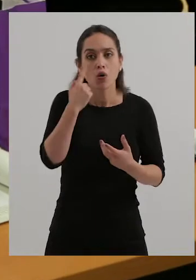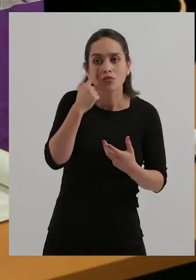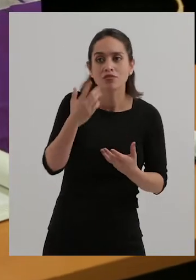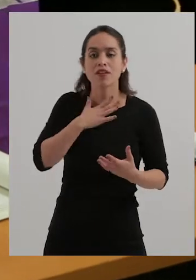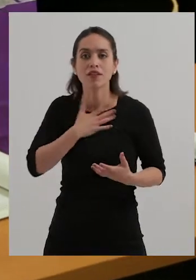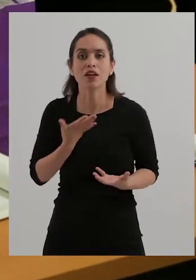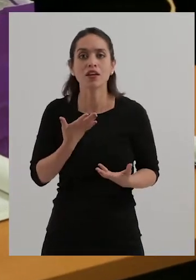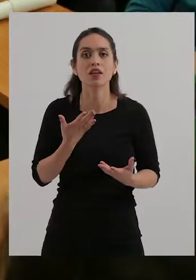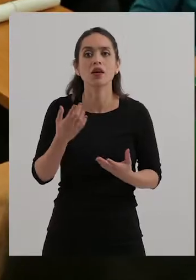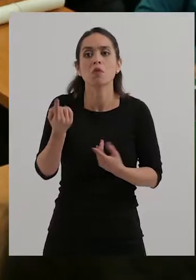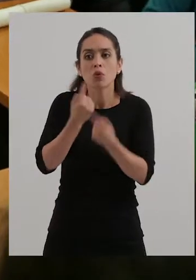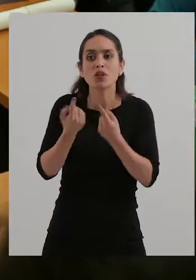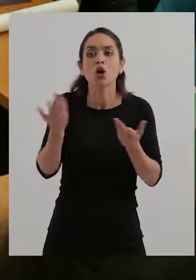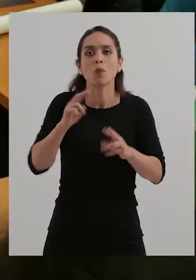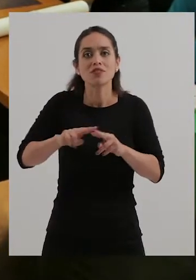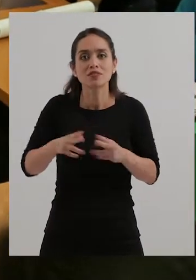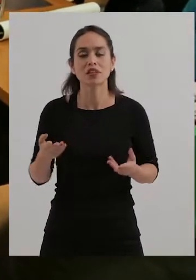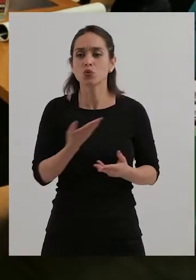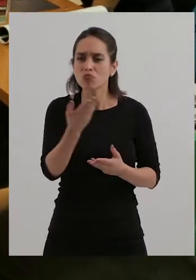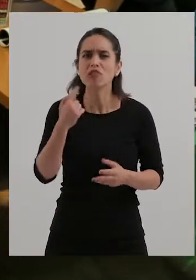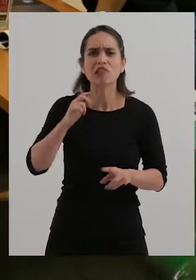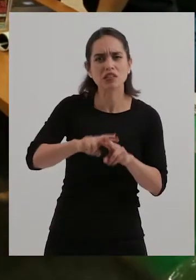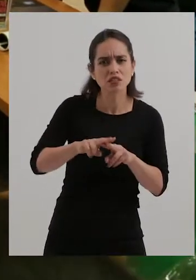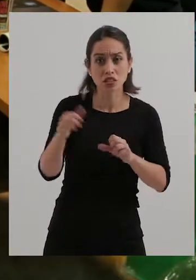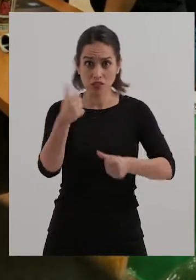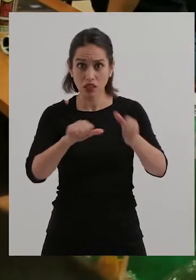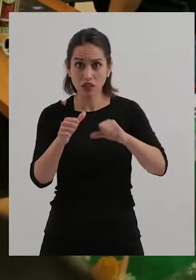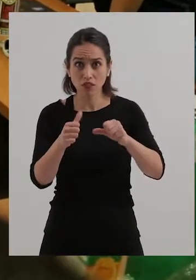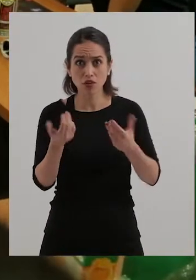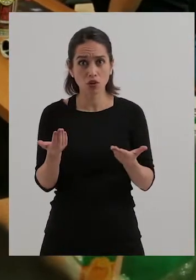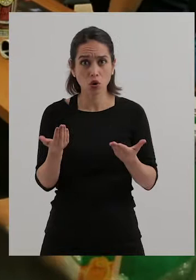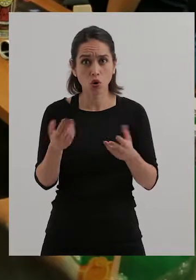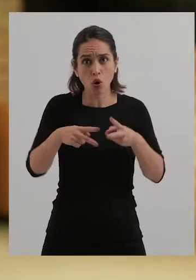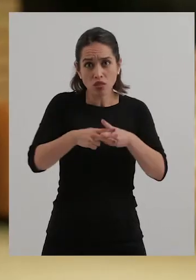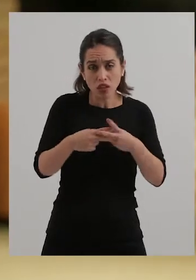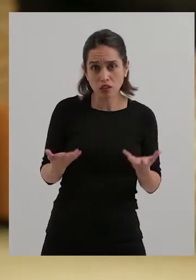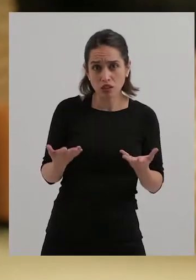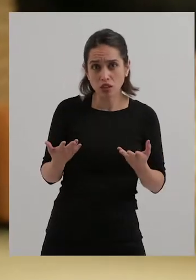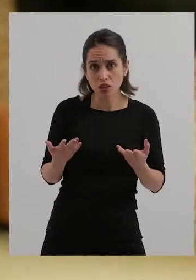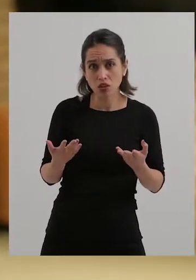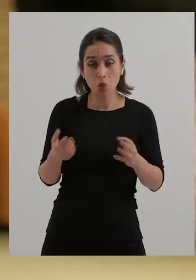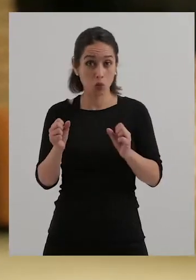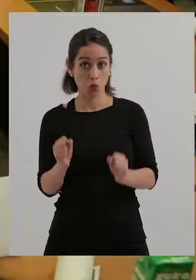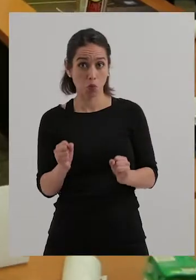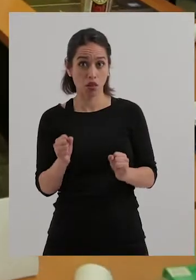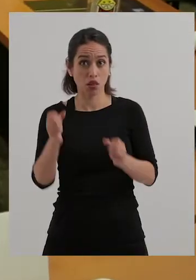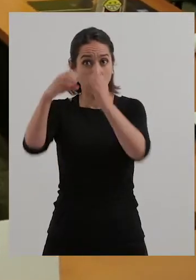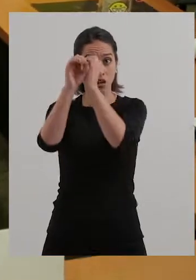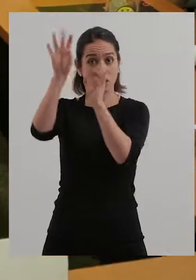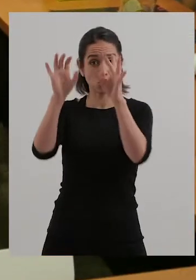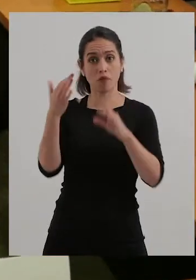querían saber cómo lo he hecho. ¿Y qué quieren hacer? ¿Quieren hacer algo científico o técnico? Pero puede ser astronomía, no.